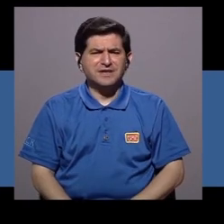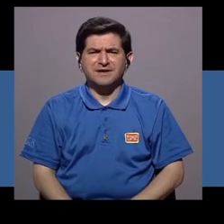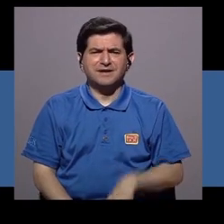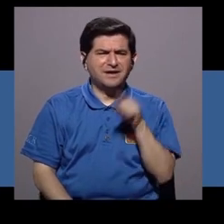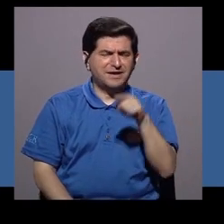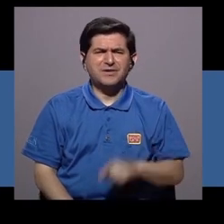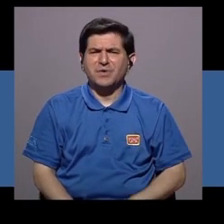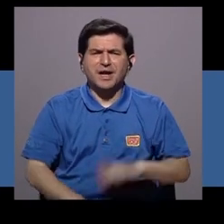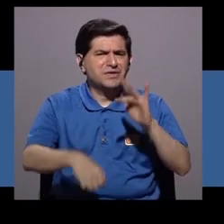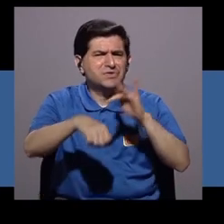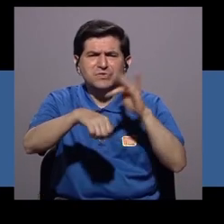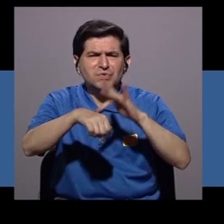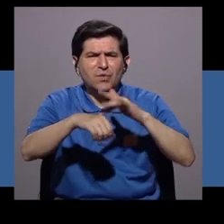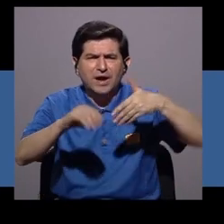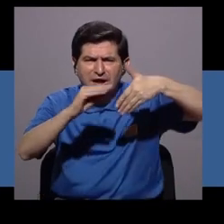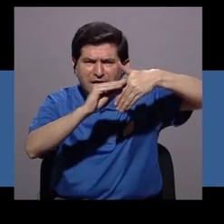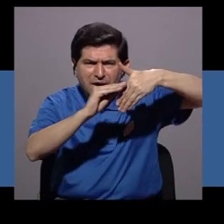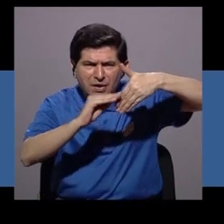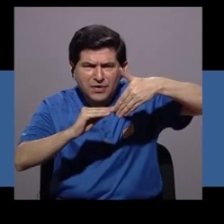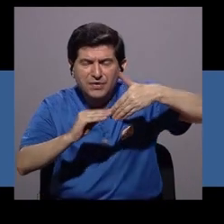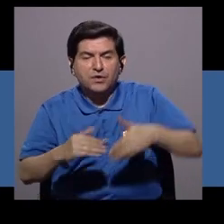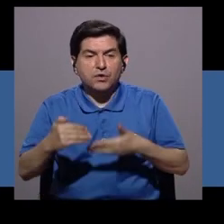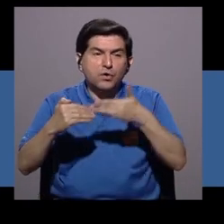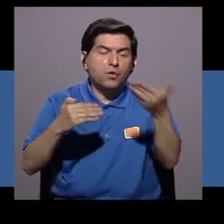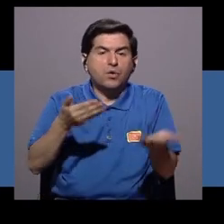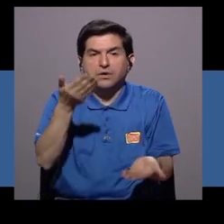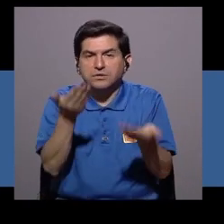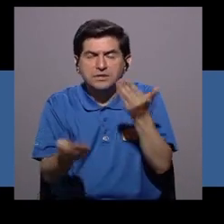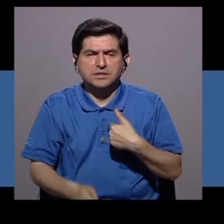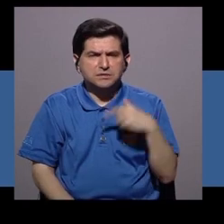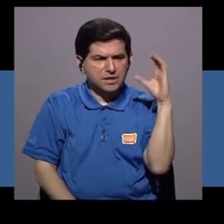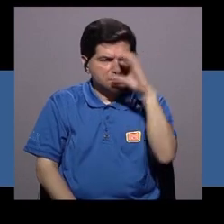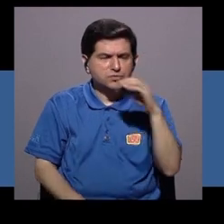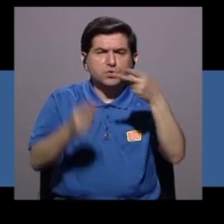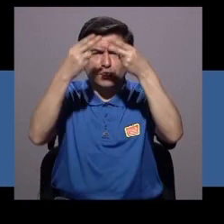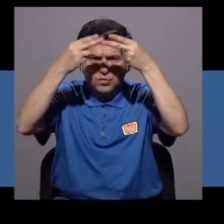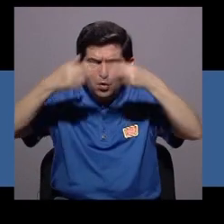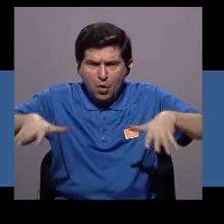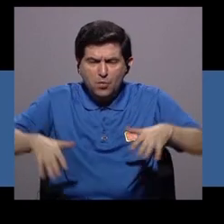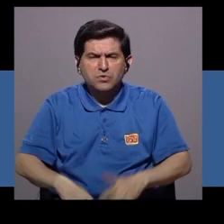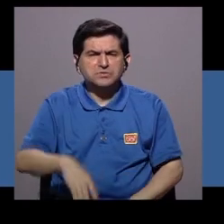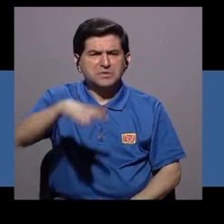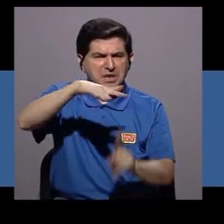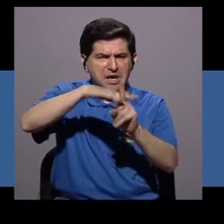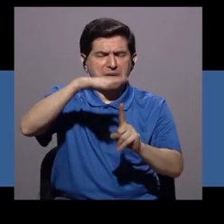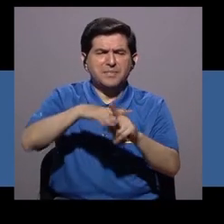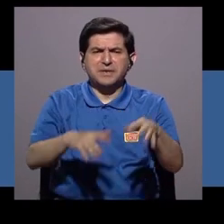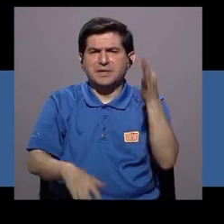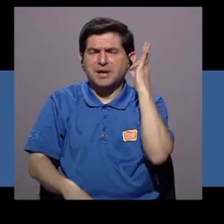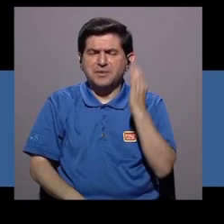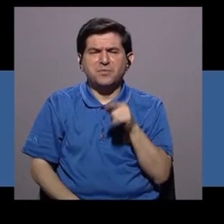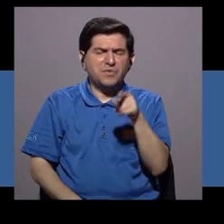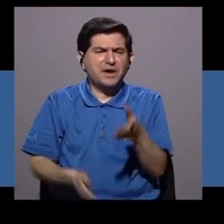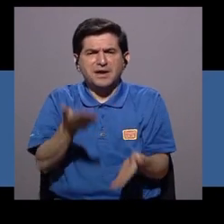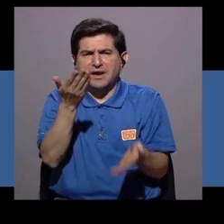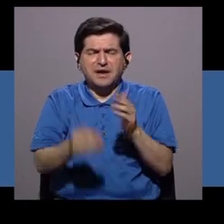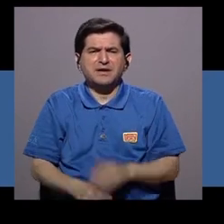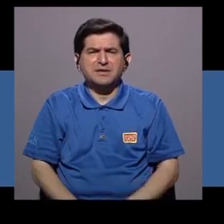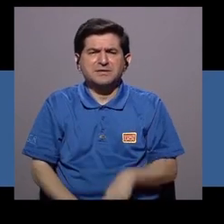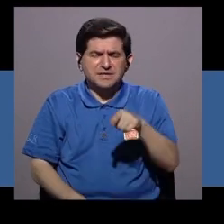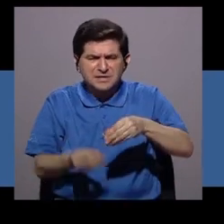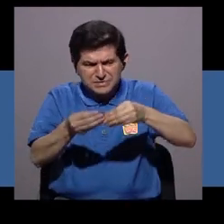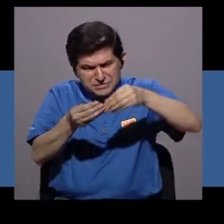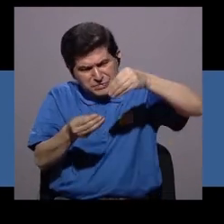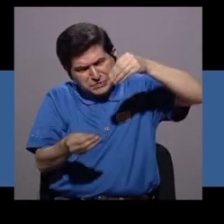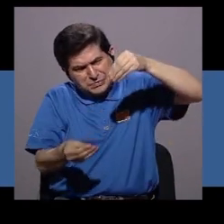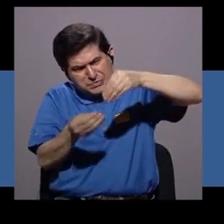necesario tocar el moco cervical, que es una de las cosas que si uno busca en internet van a aparecer una mujer estirando